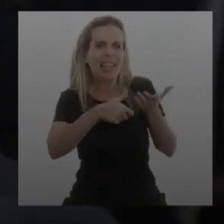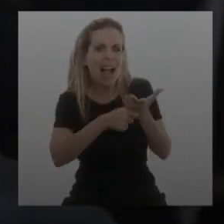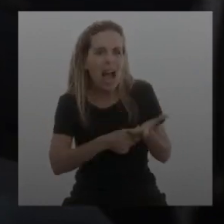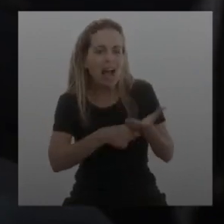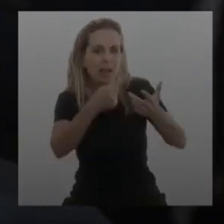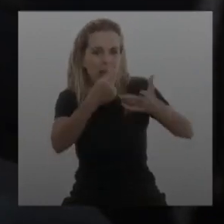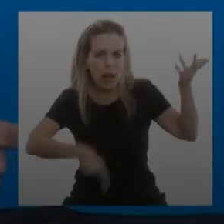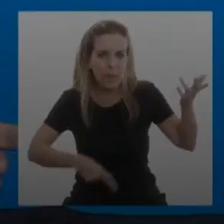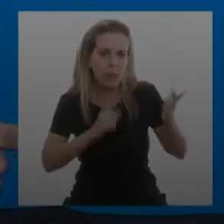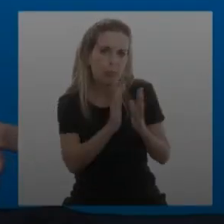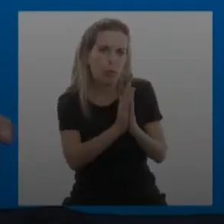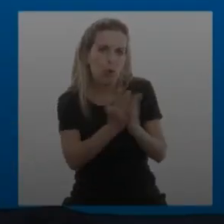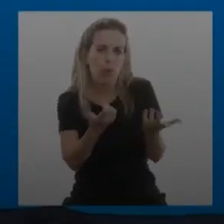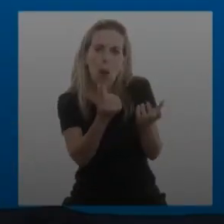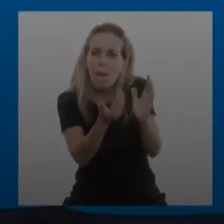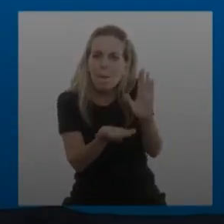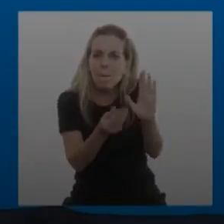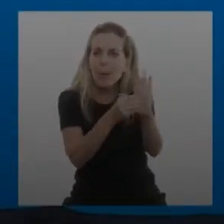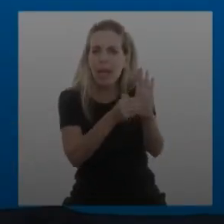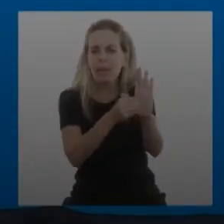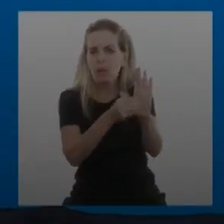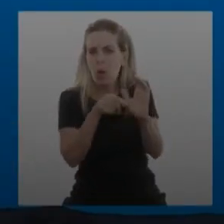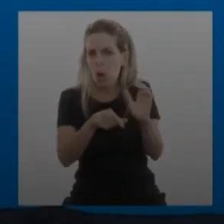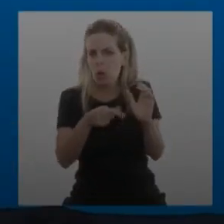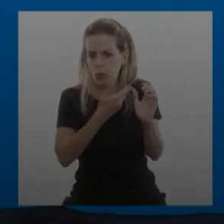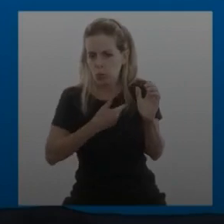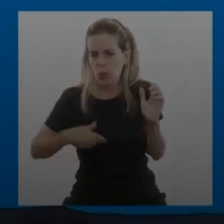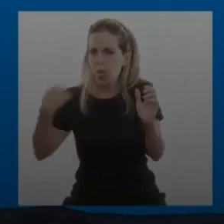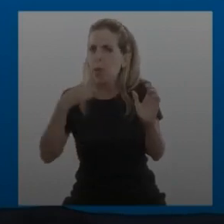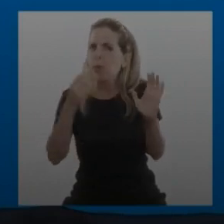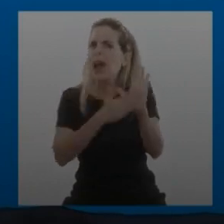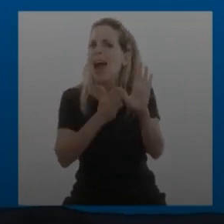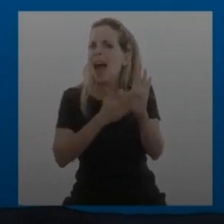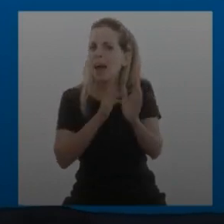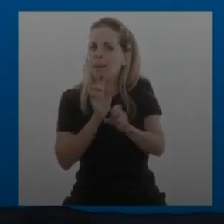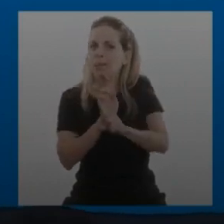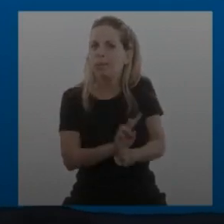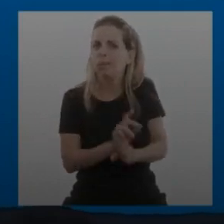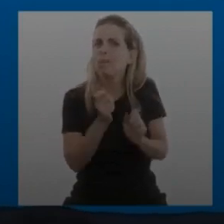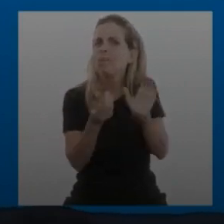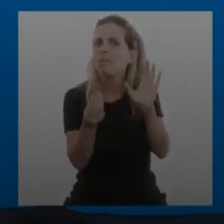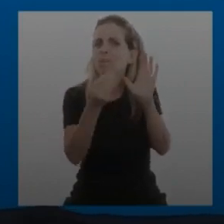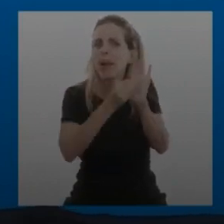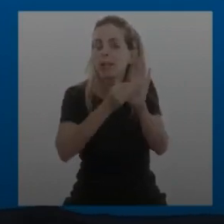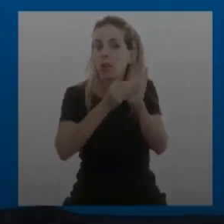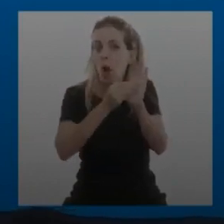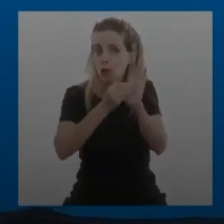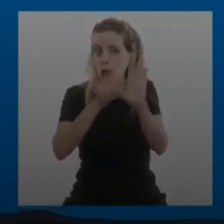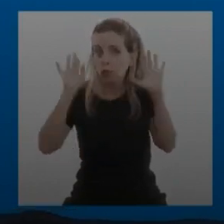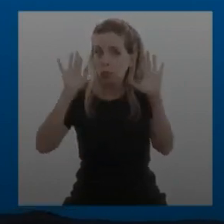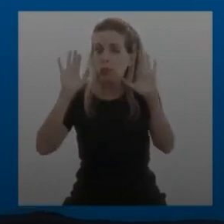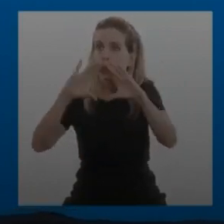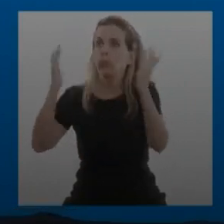por favor, ahí tenemos que garantizar que estos precios internacionales que nos alegra que